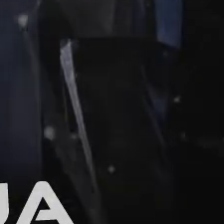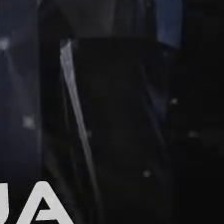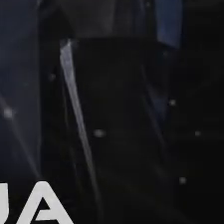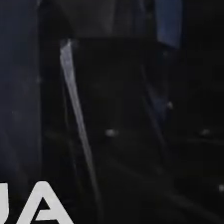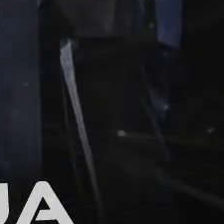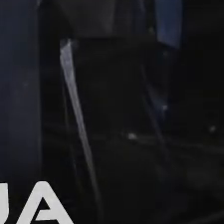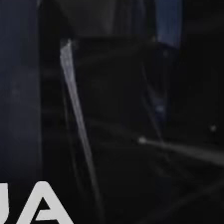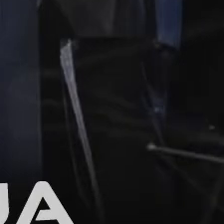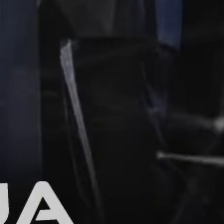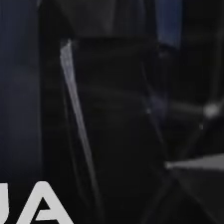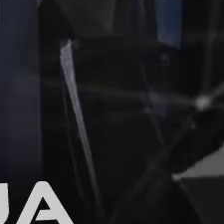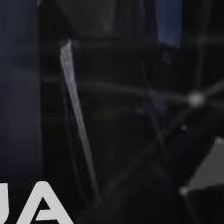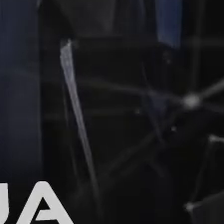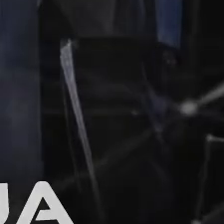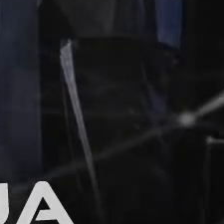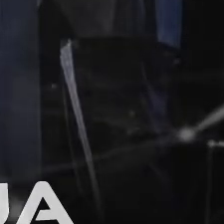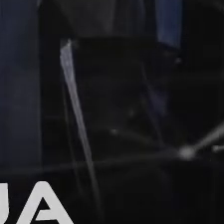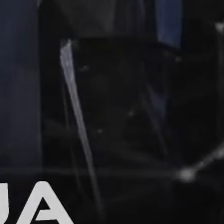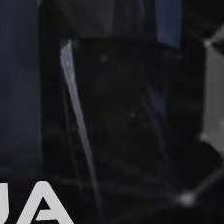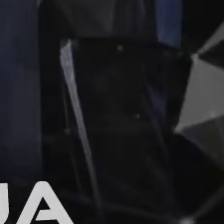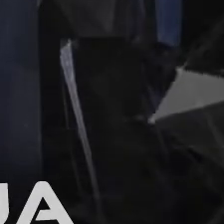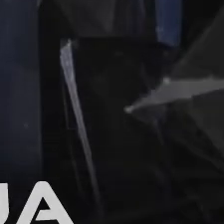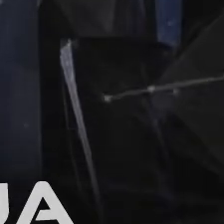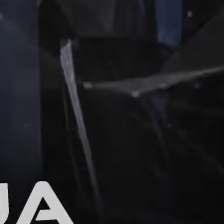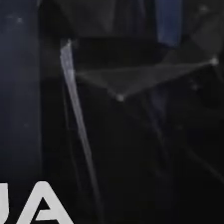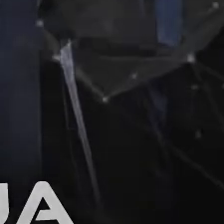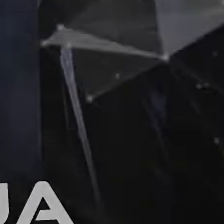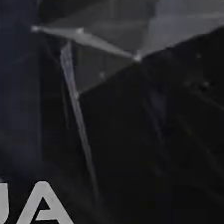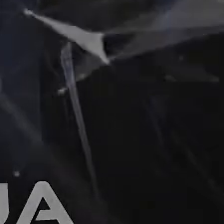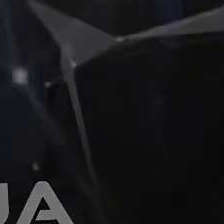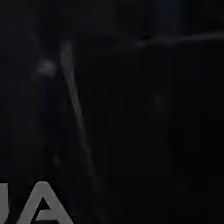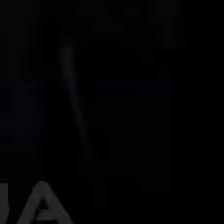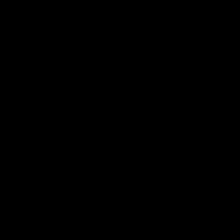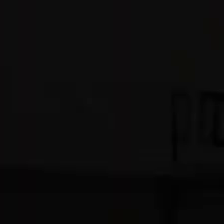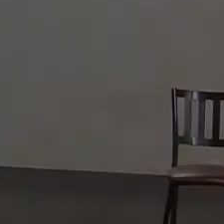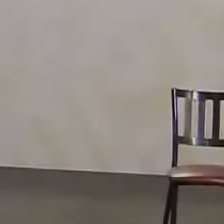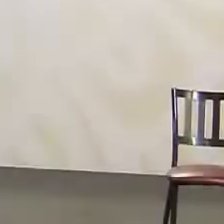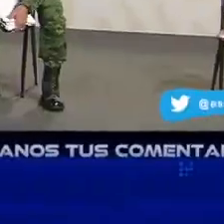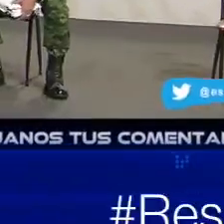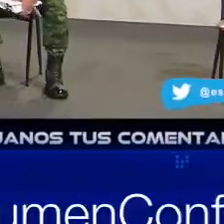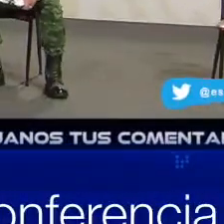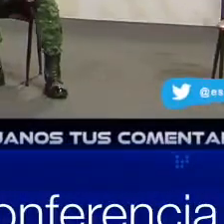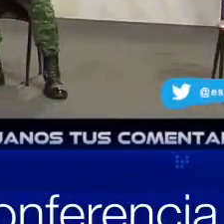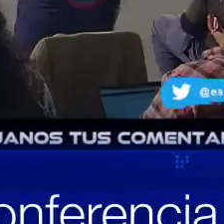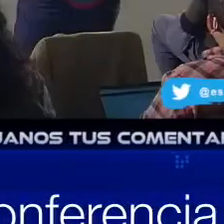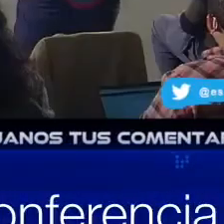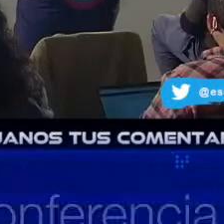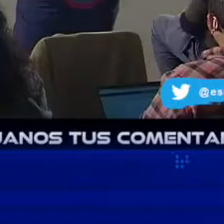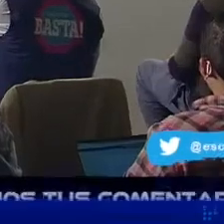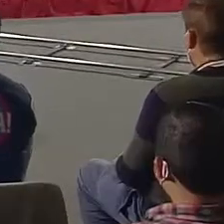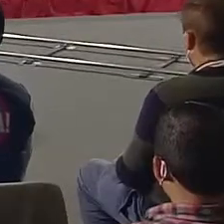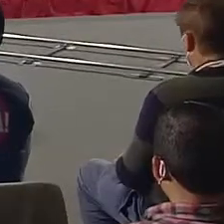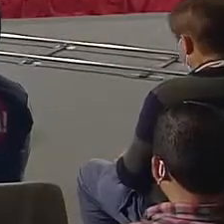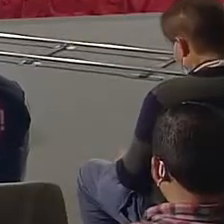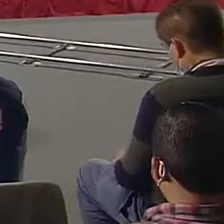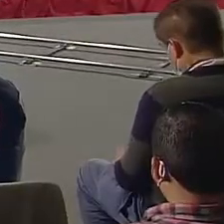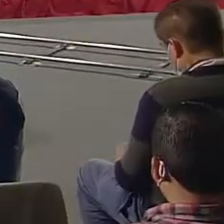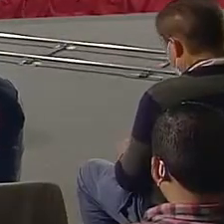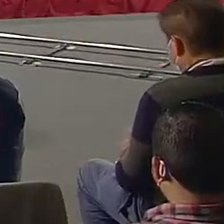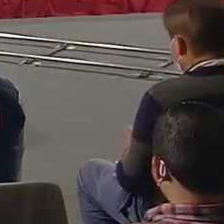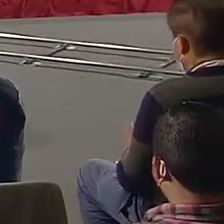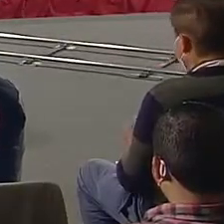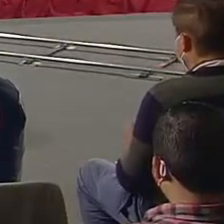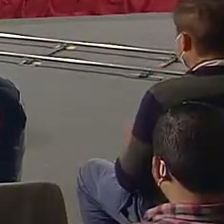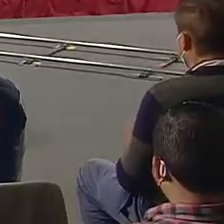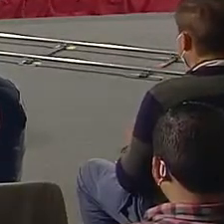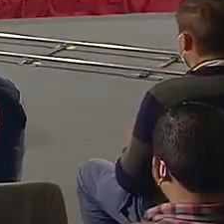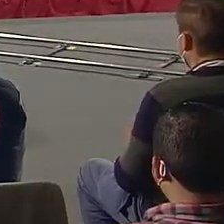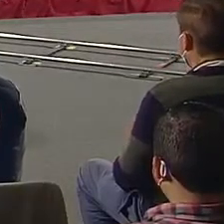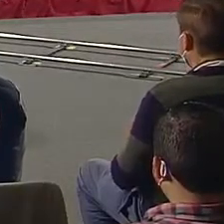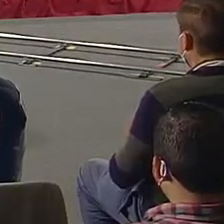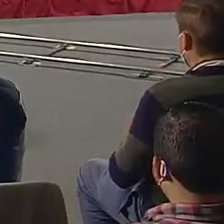confirmó